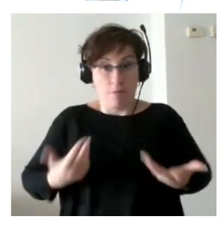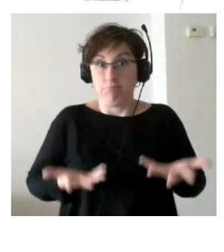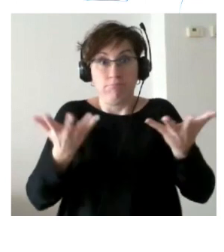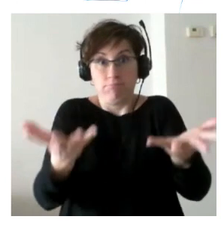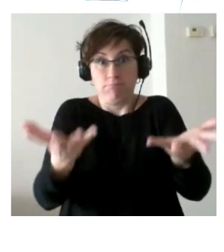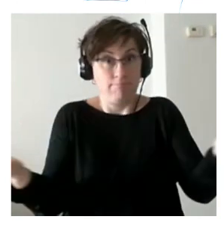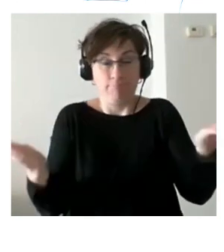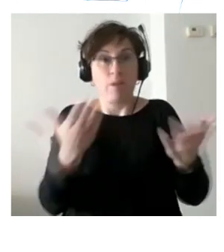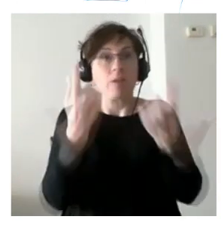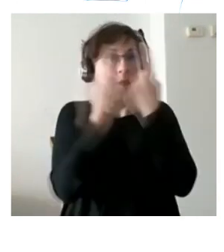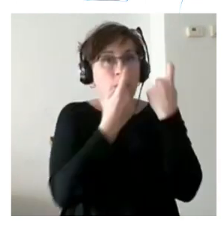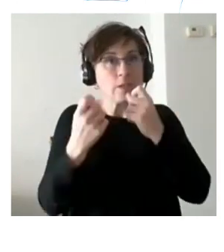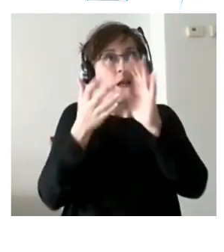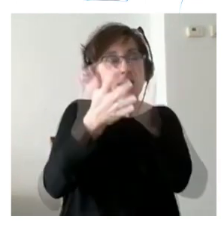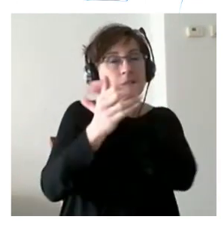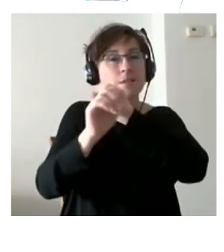queráis aclarar